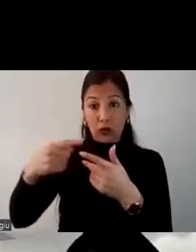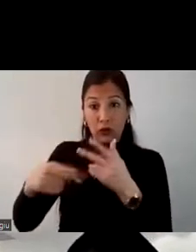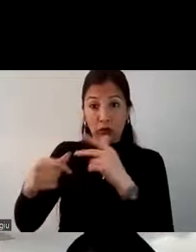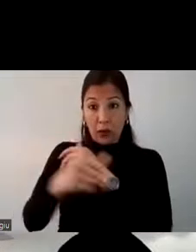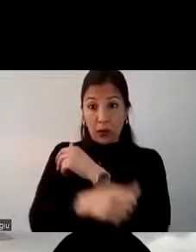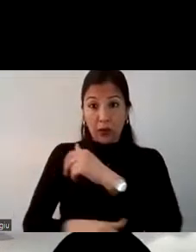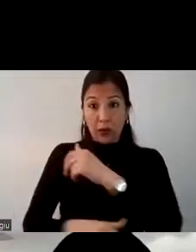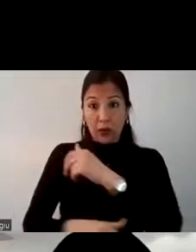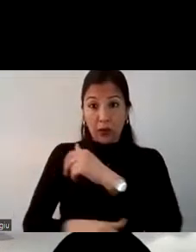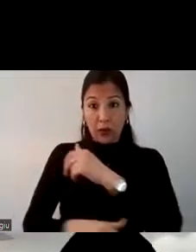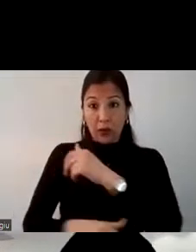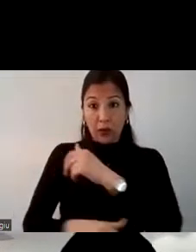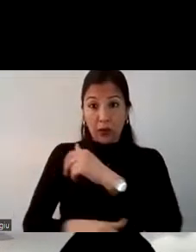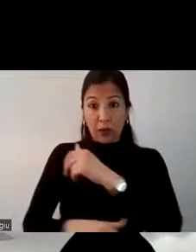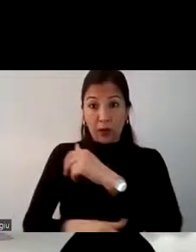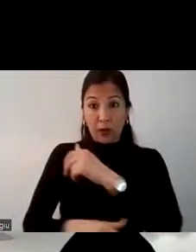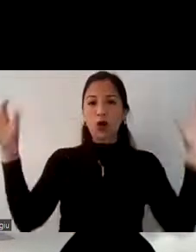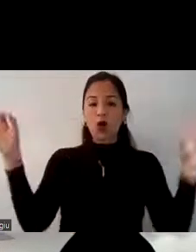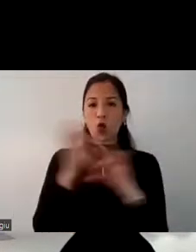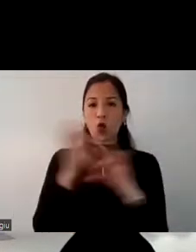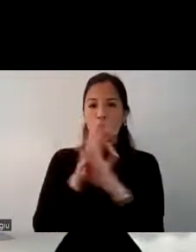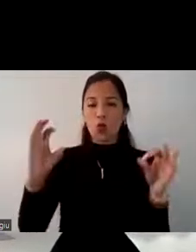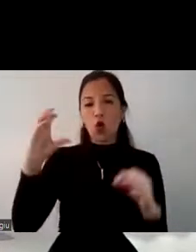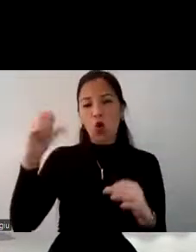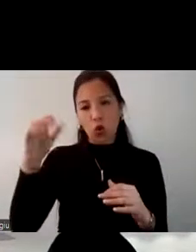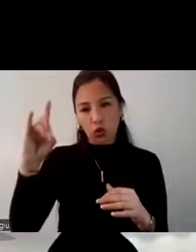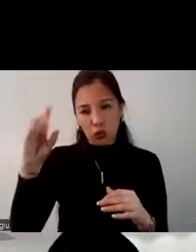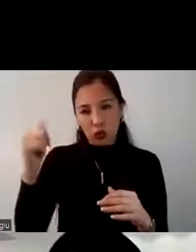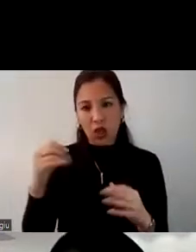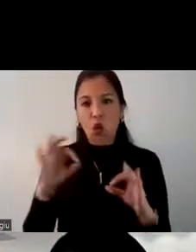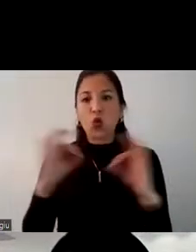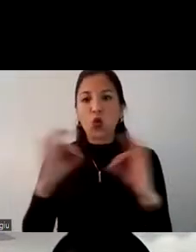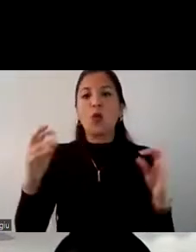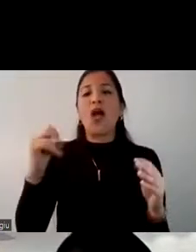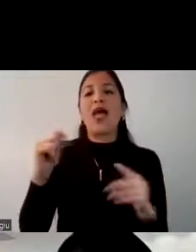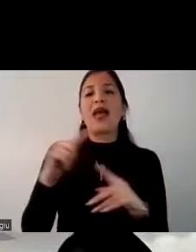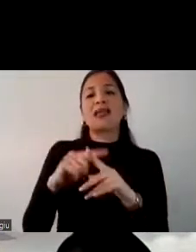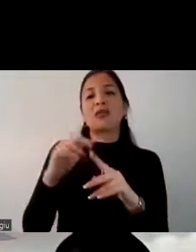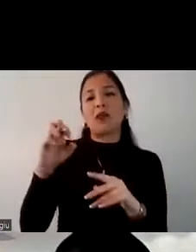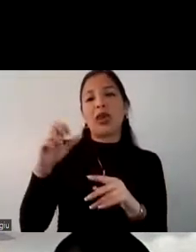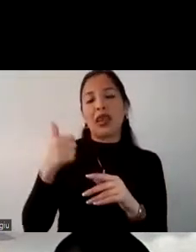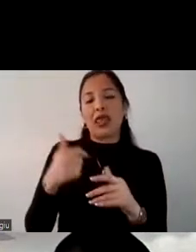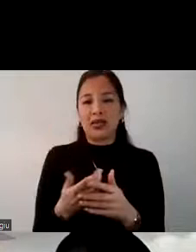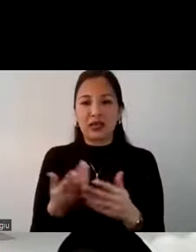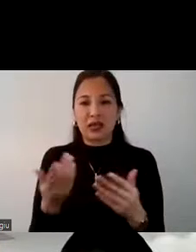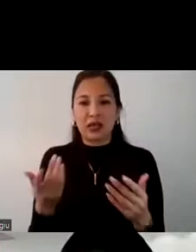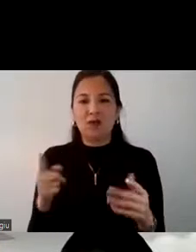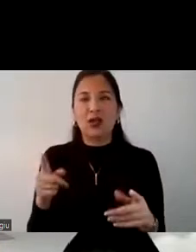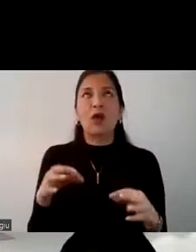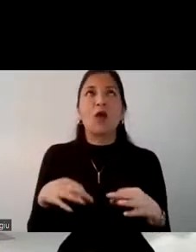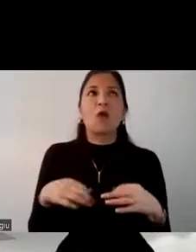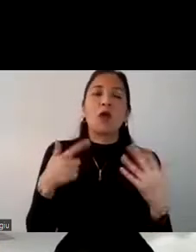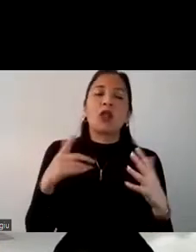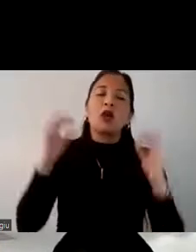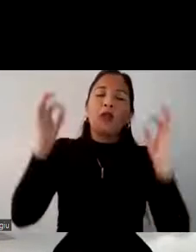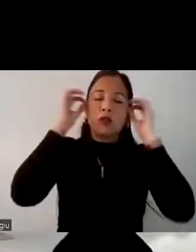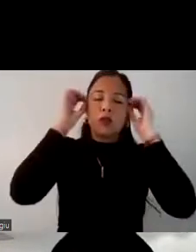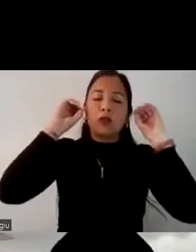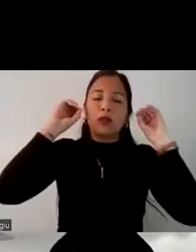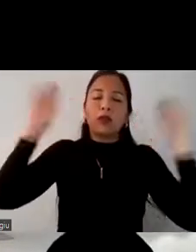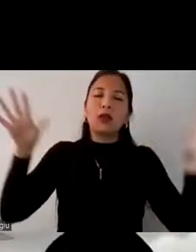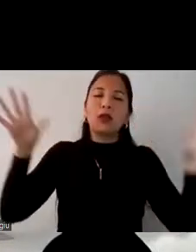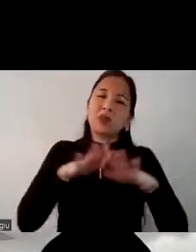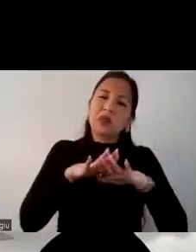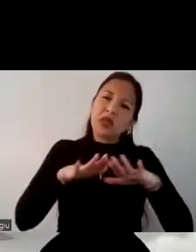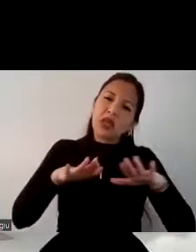descubrir nuevas culturas y nuevas experiencias, además de ser un momento de desconexión, de relajo